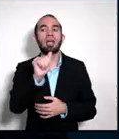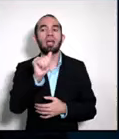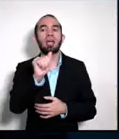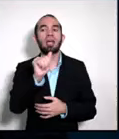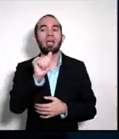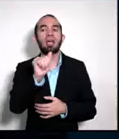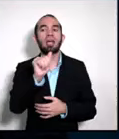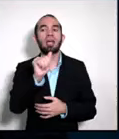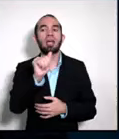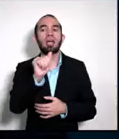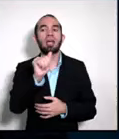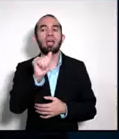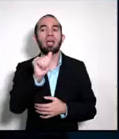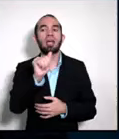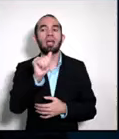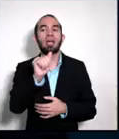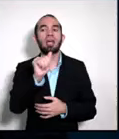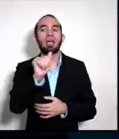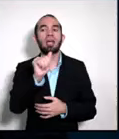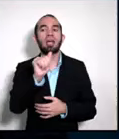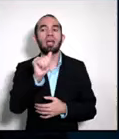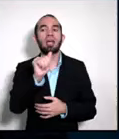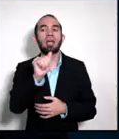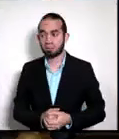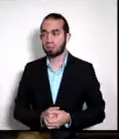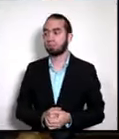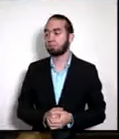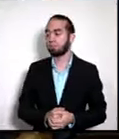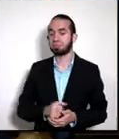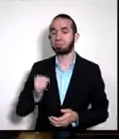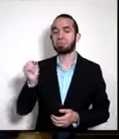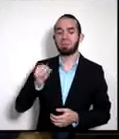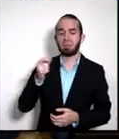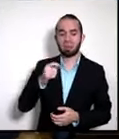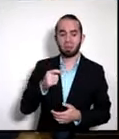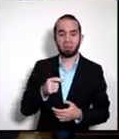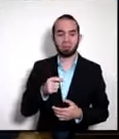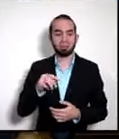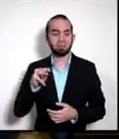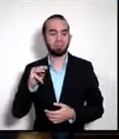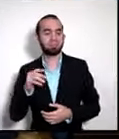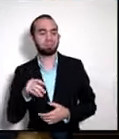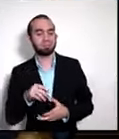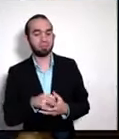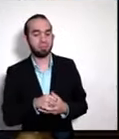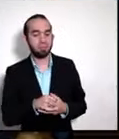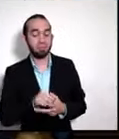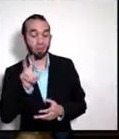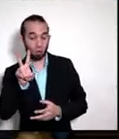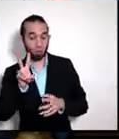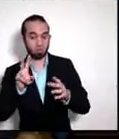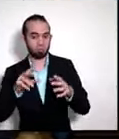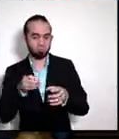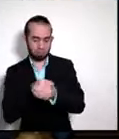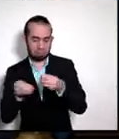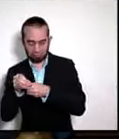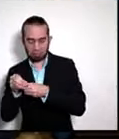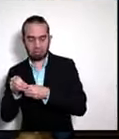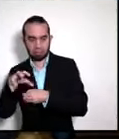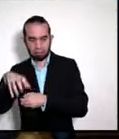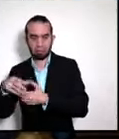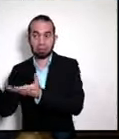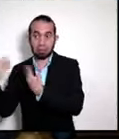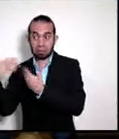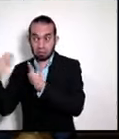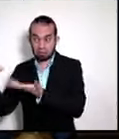reto en el que se embarcan? Sí, bueno Costa Rica se ha visto beneficiada de tener dos grandes agencias una especializada en atracción de inversión